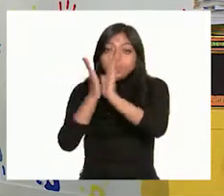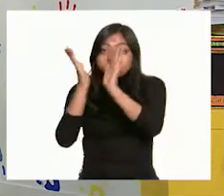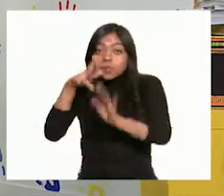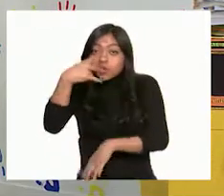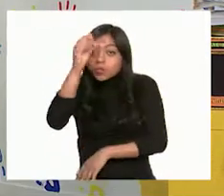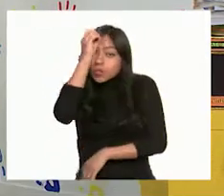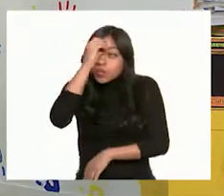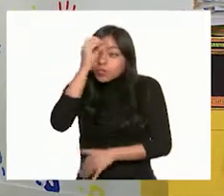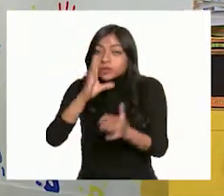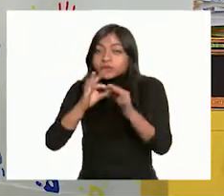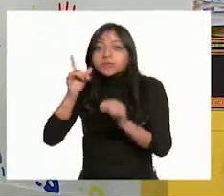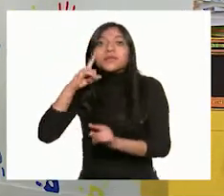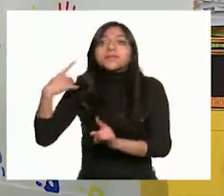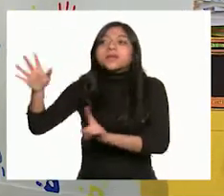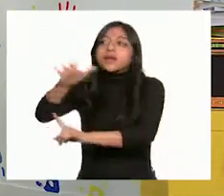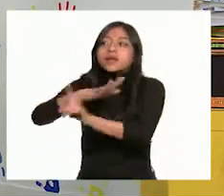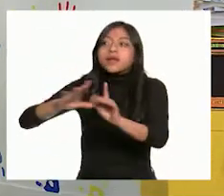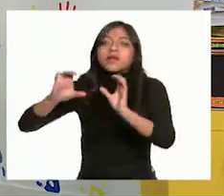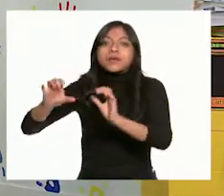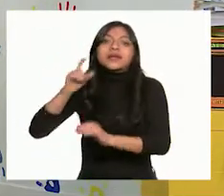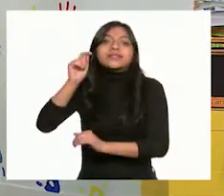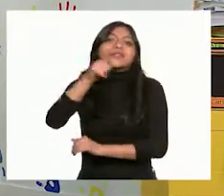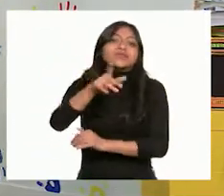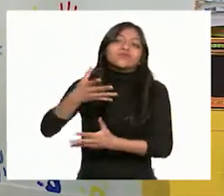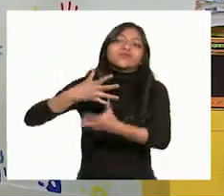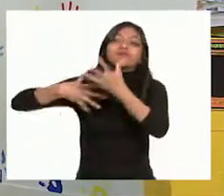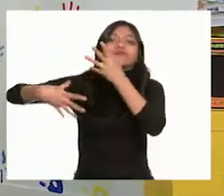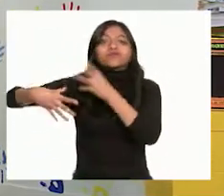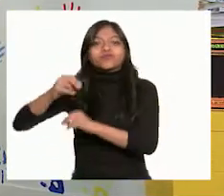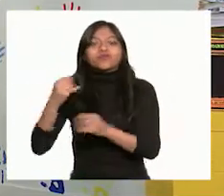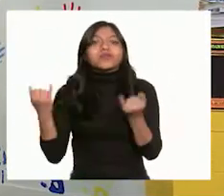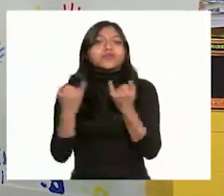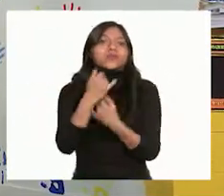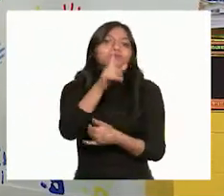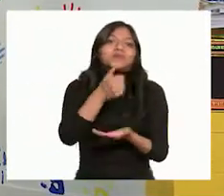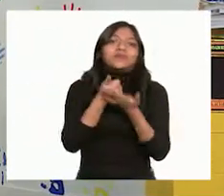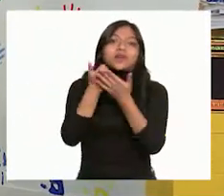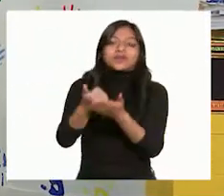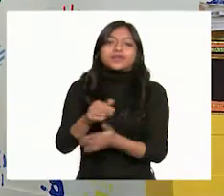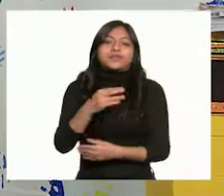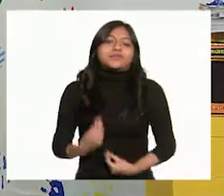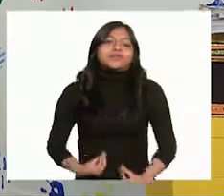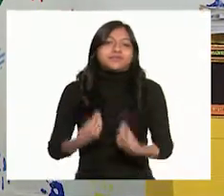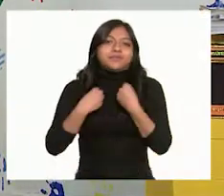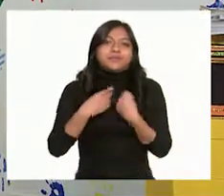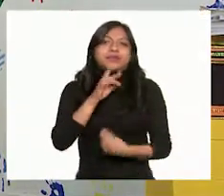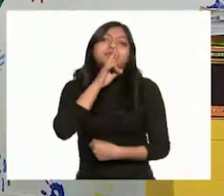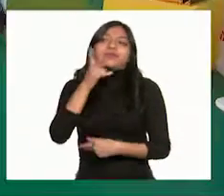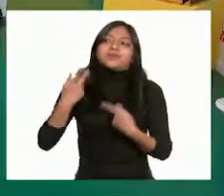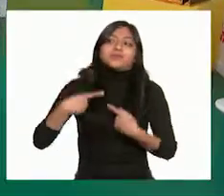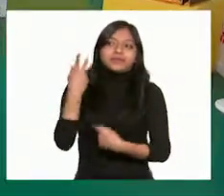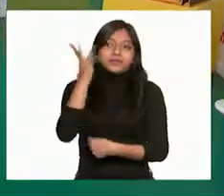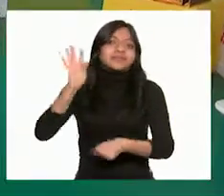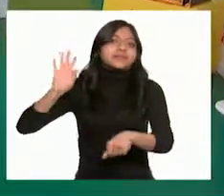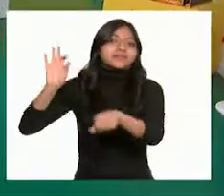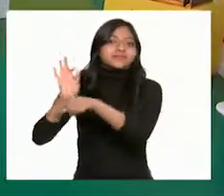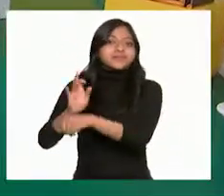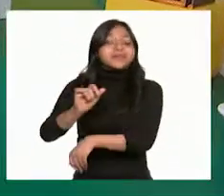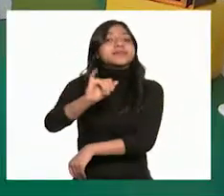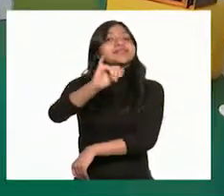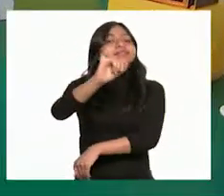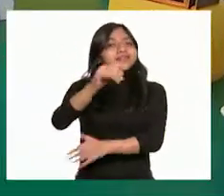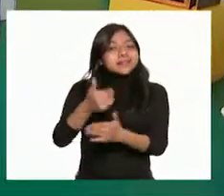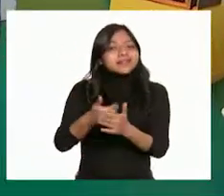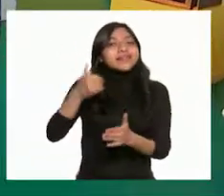los que convivimos, favorecemos nuestras relaciones y también ayudamos a tener una mejor calidad de vida. ¡Ay! Justo como